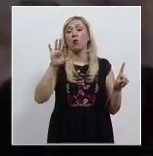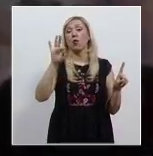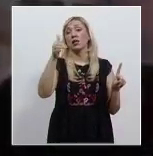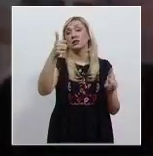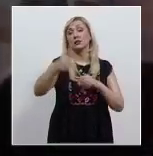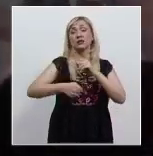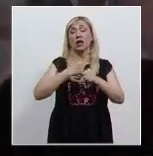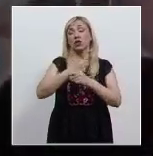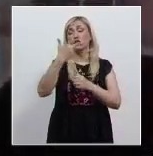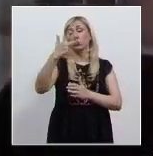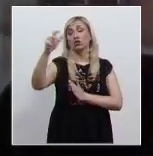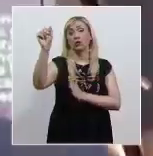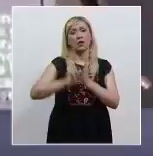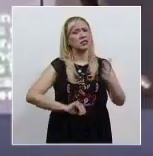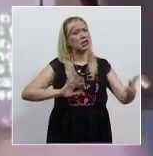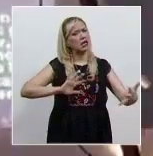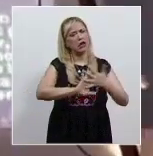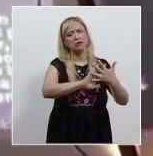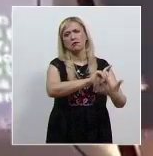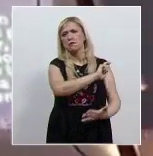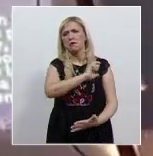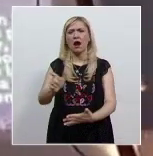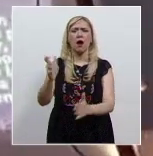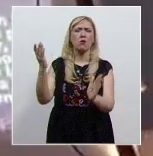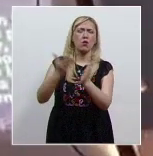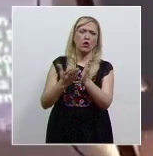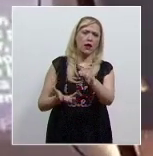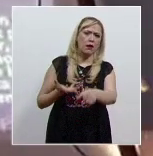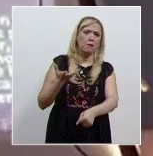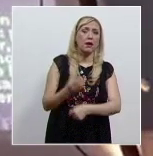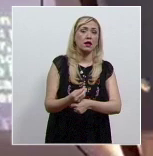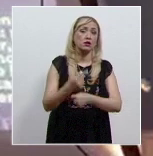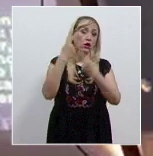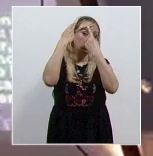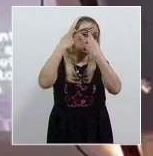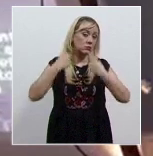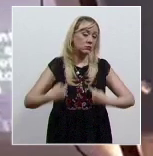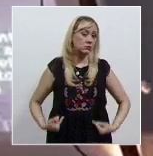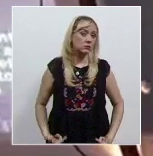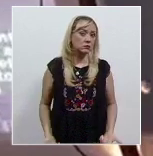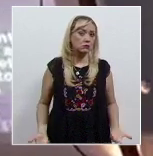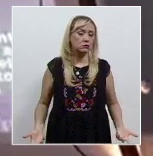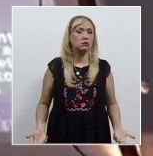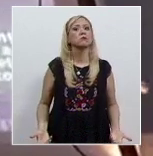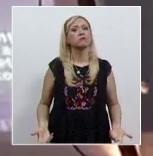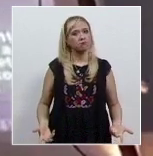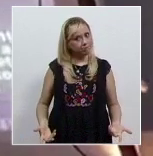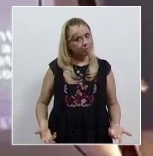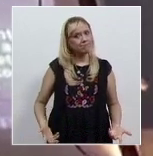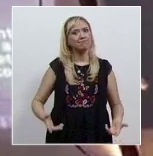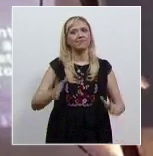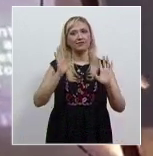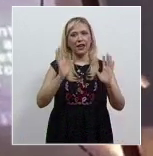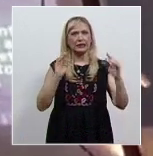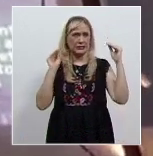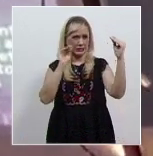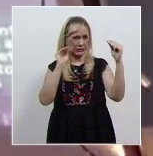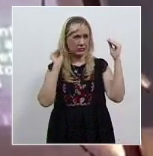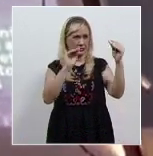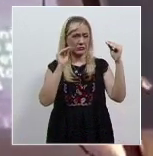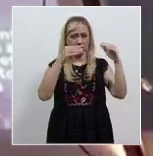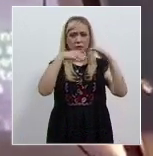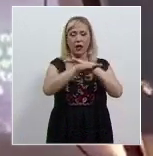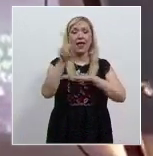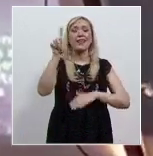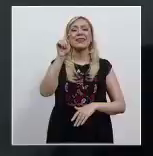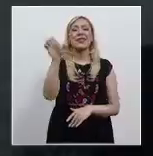ocho meses de prisión y a pagar una multa por reparación del daño, fallo que fue confirmado por la Sala de Apelación Penal con sede